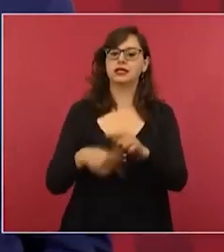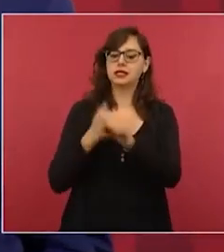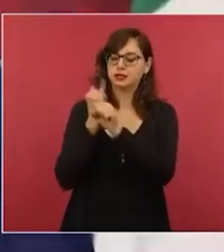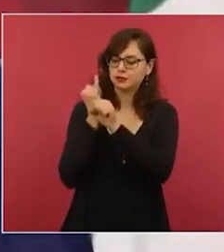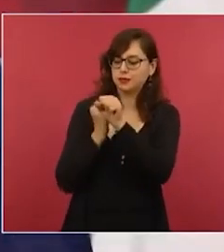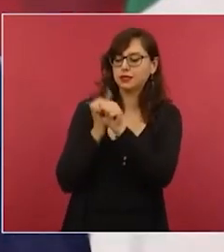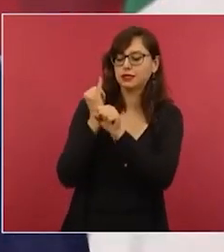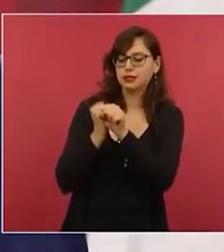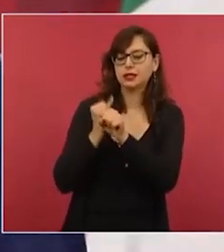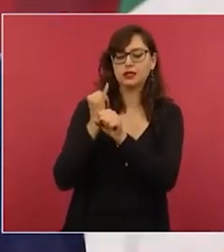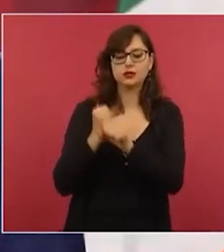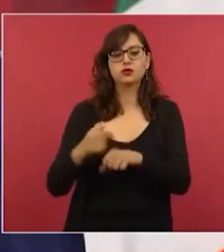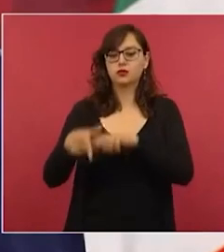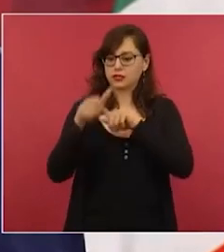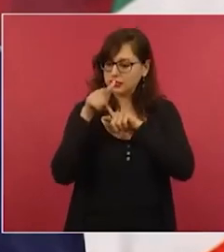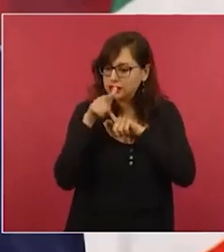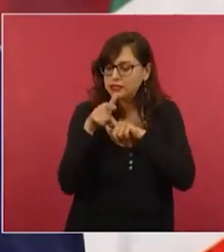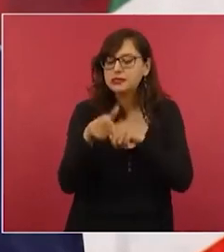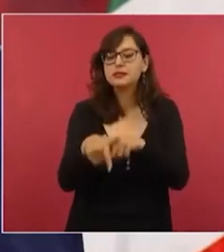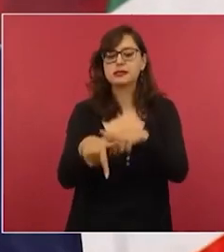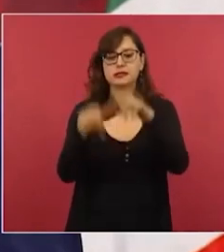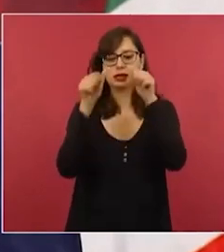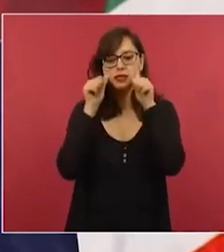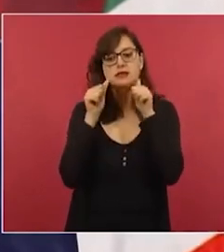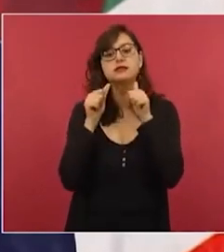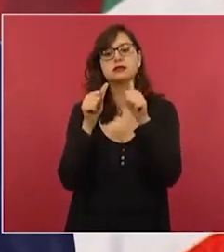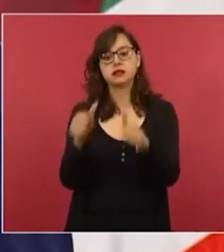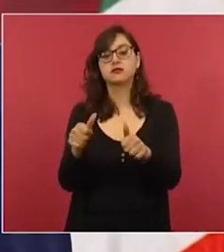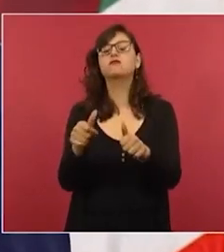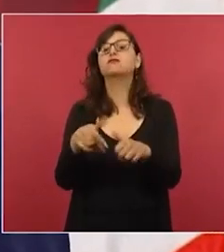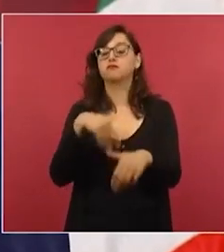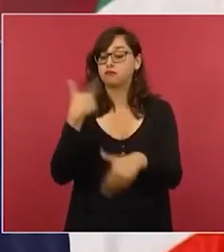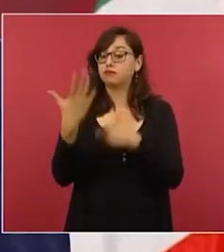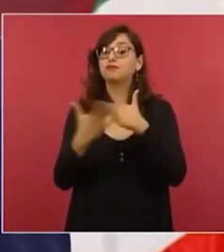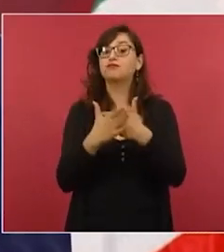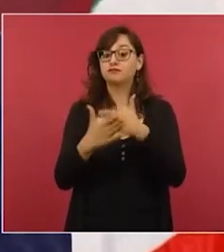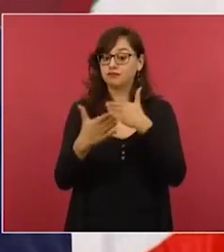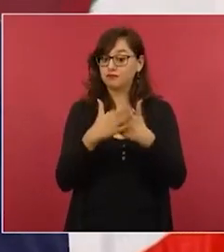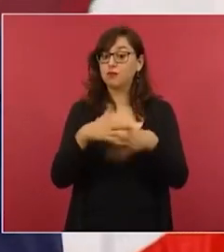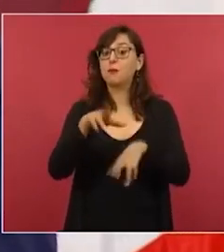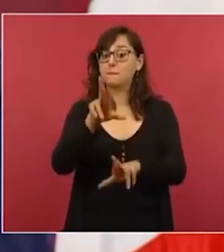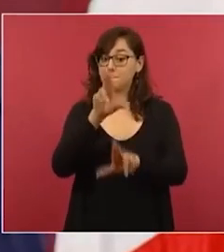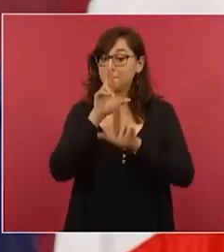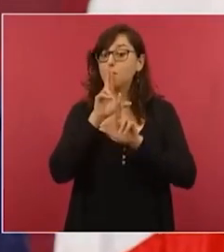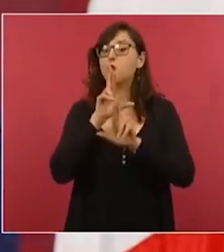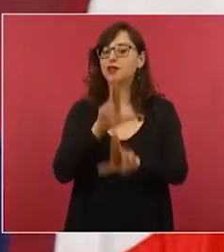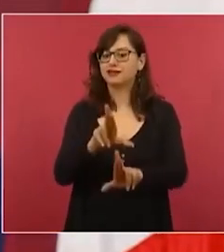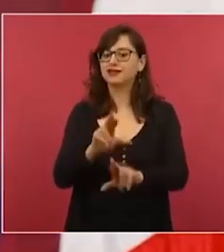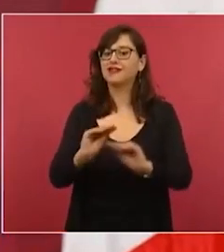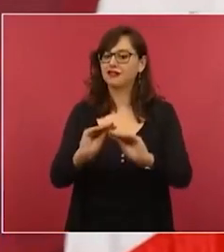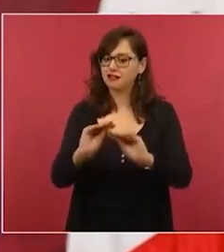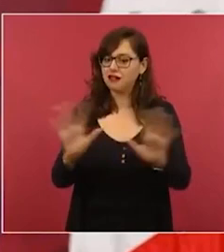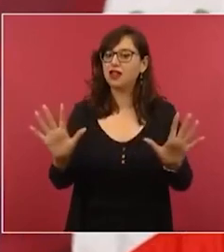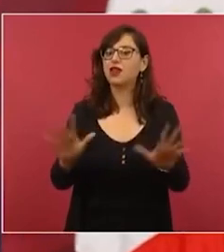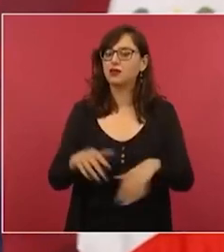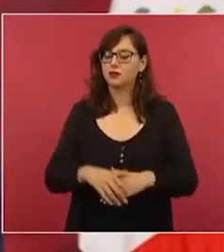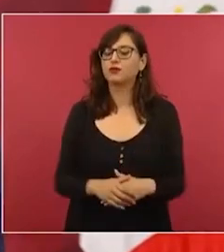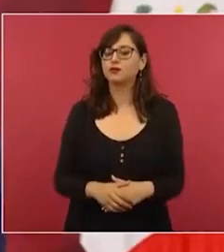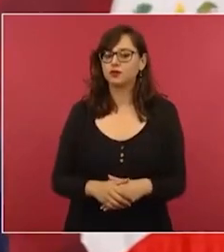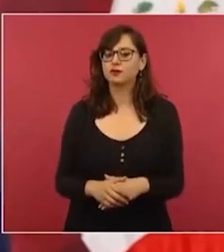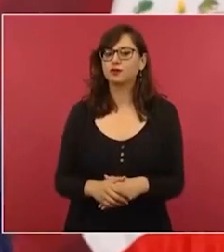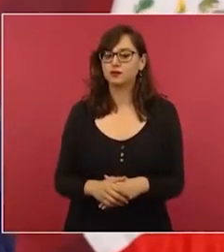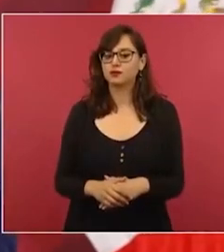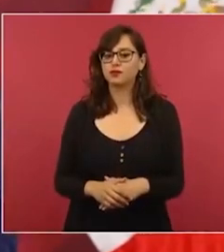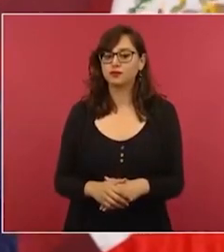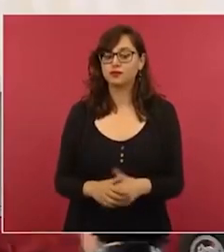se van a aclarar y si no se está viendo